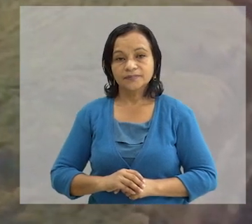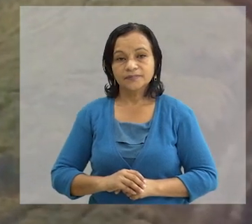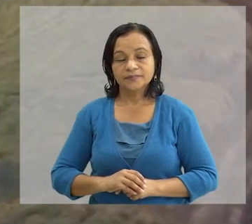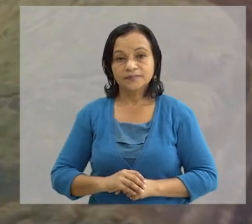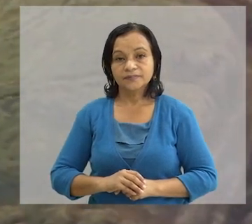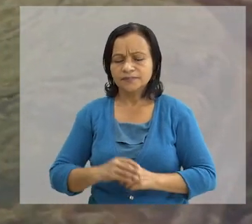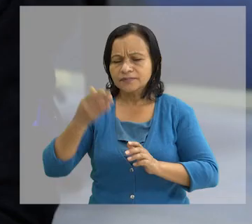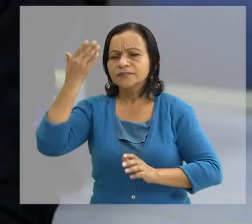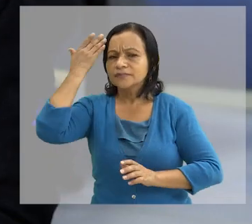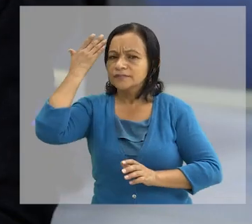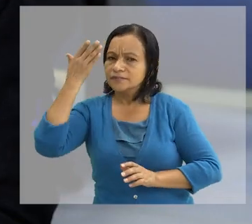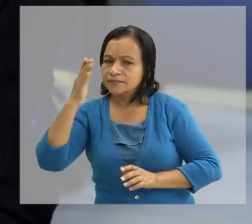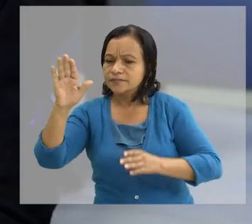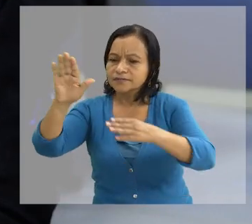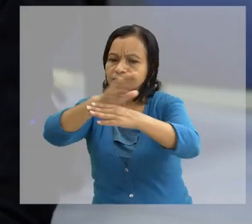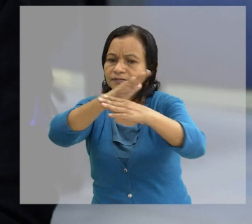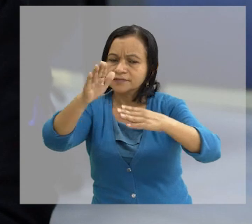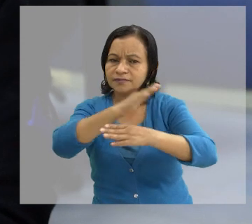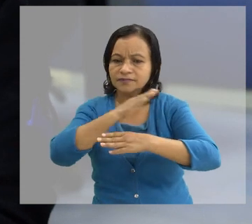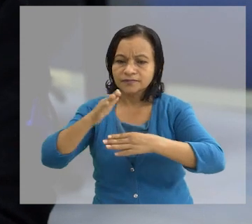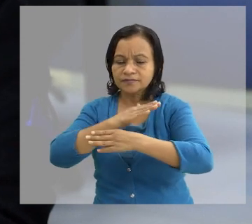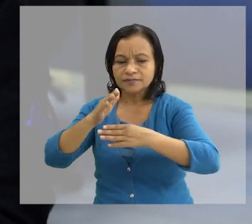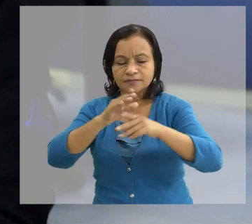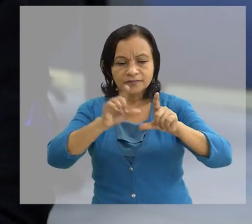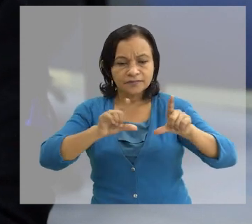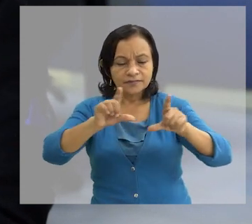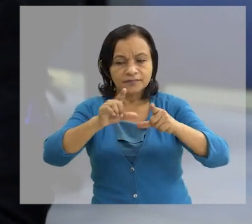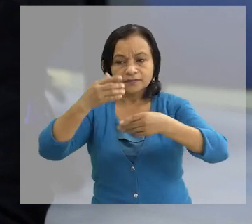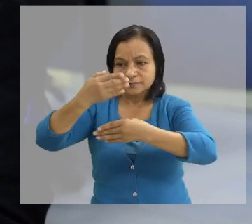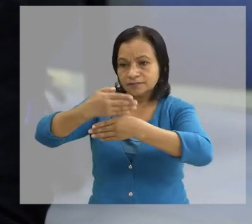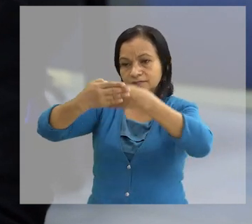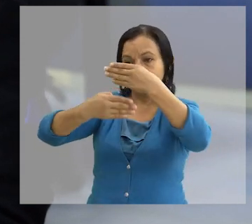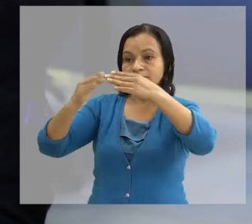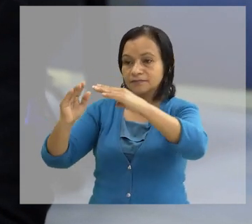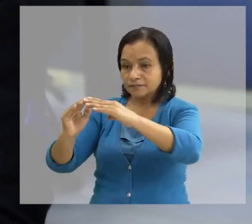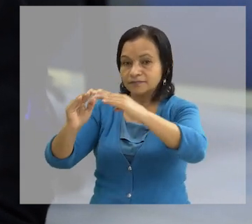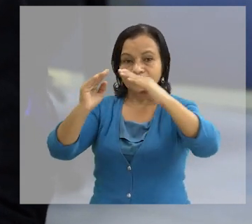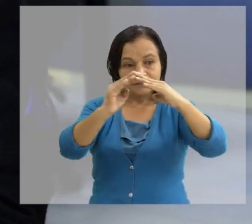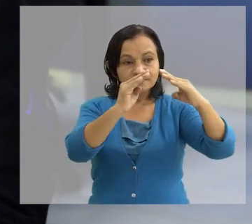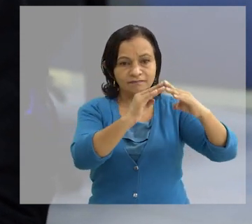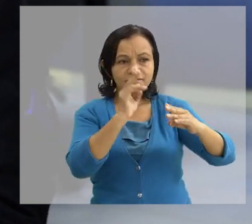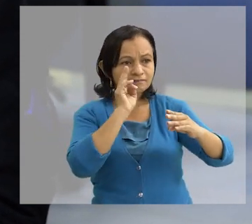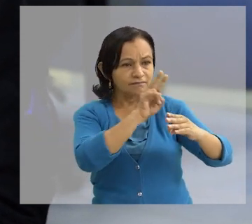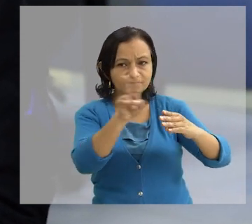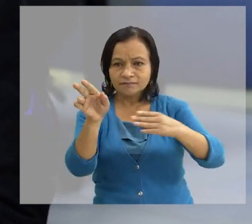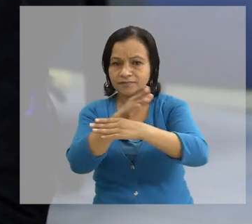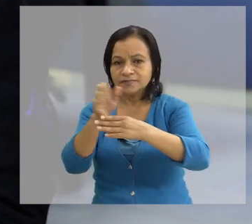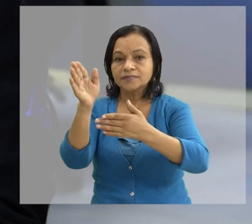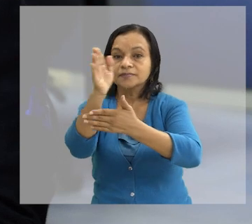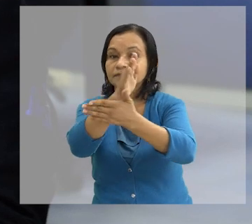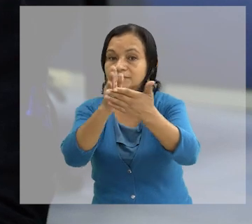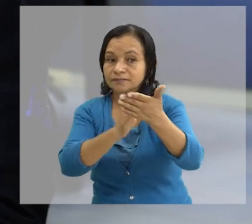Bien sabemos, existen y diversos diseños arquitectónicos de cada una de las viviendas Donde hay